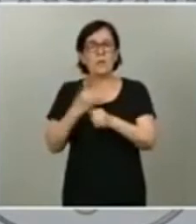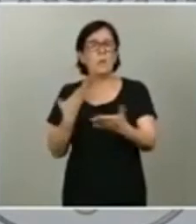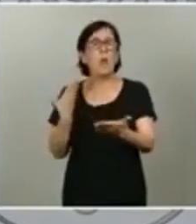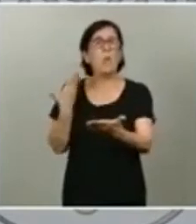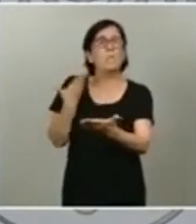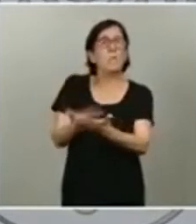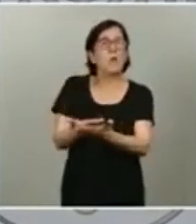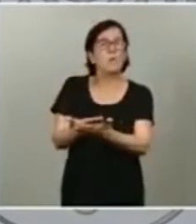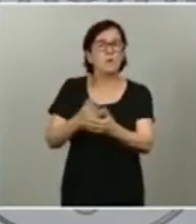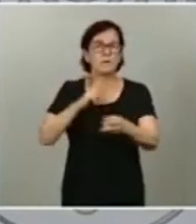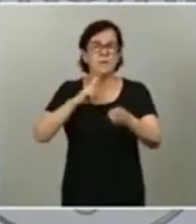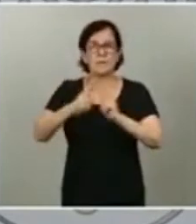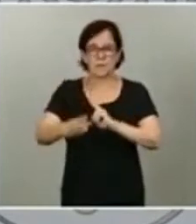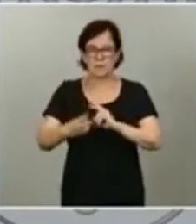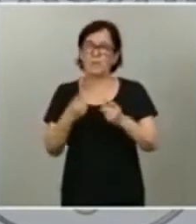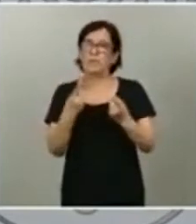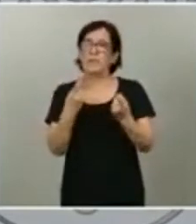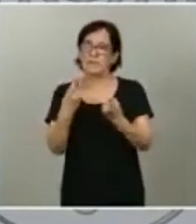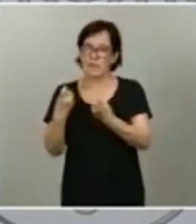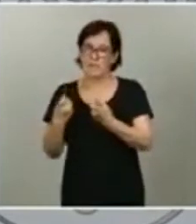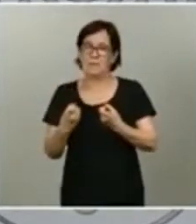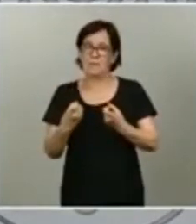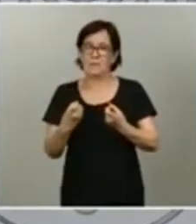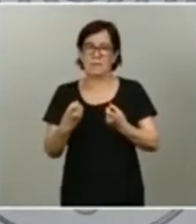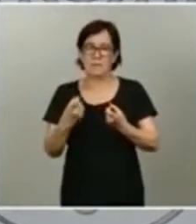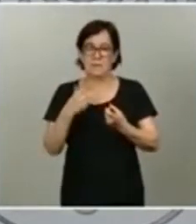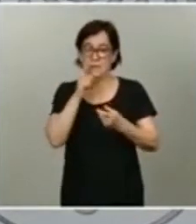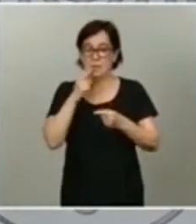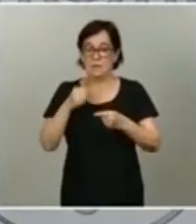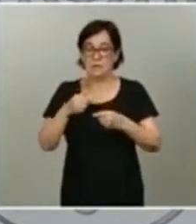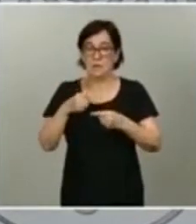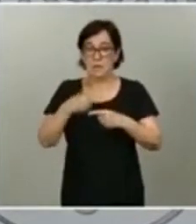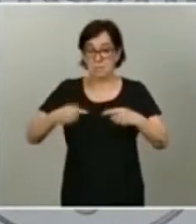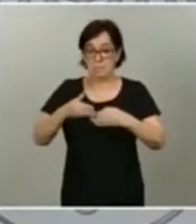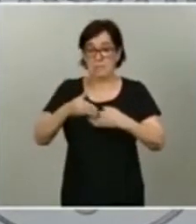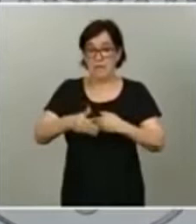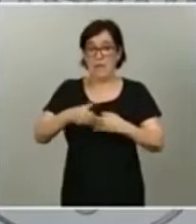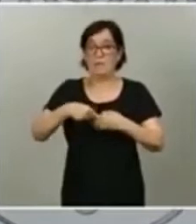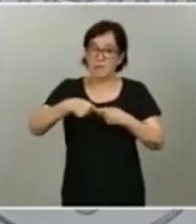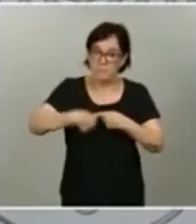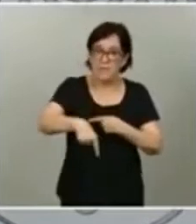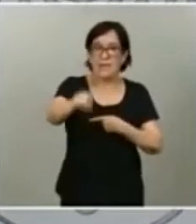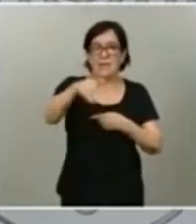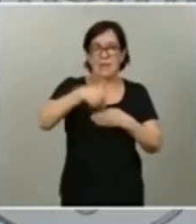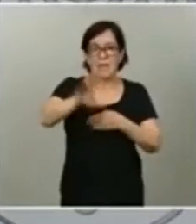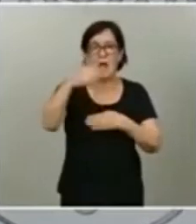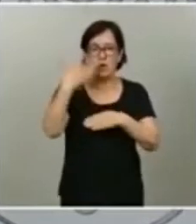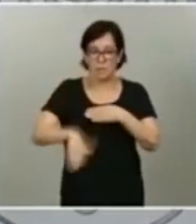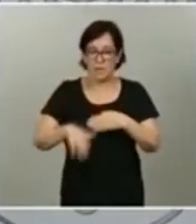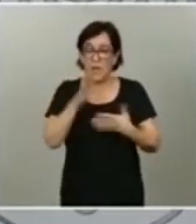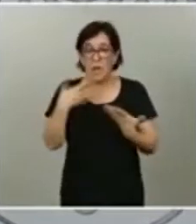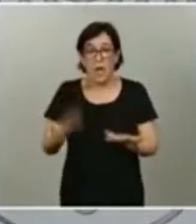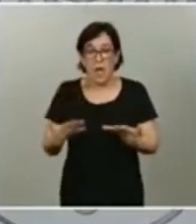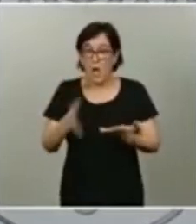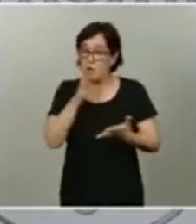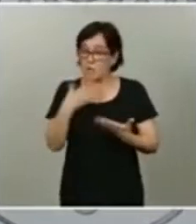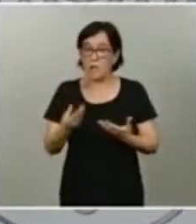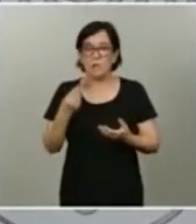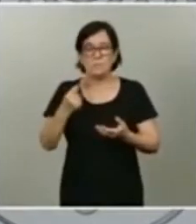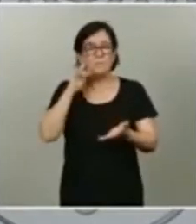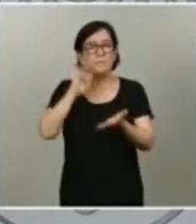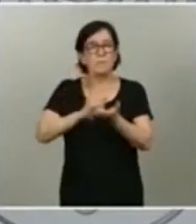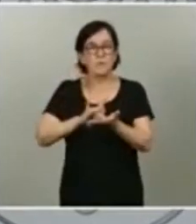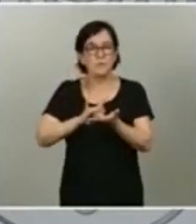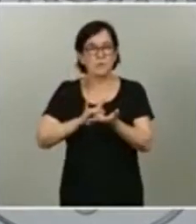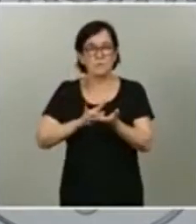responda a las necesidades del medio y del largo plazo. En este momento es ahora cuando realmente toca altura de